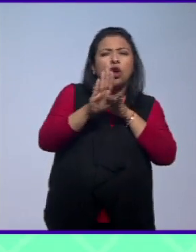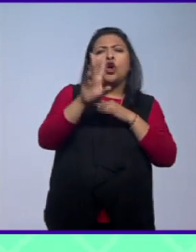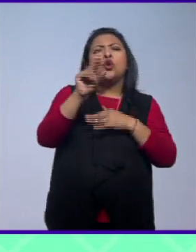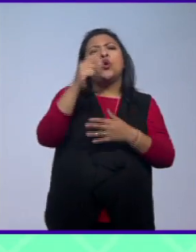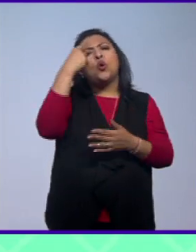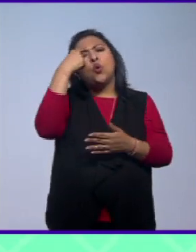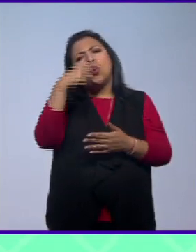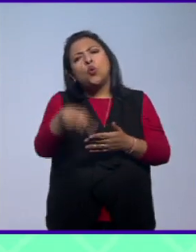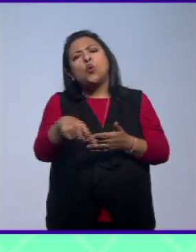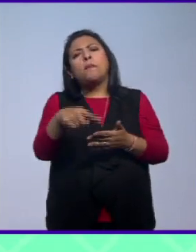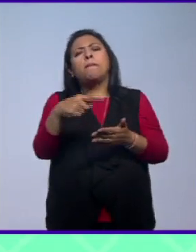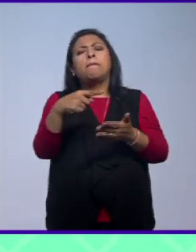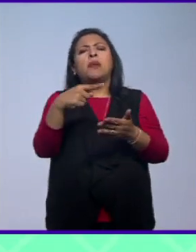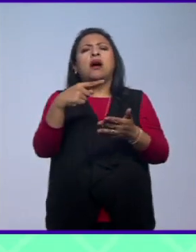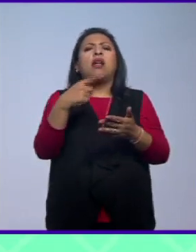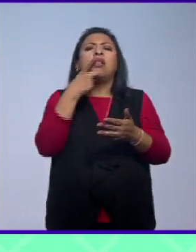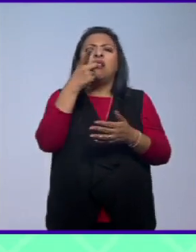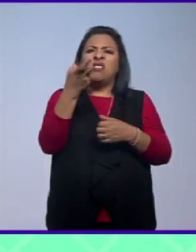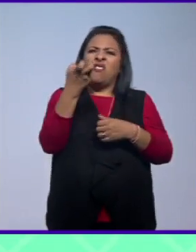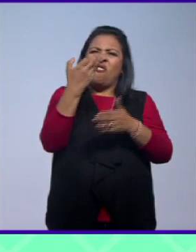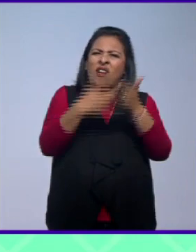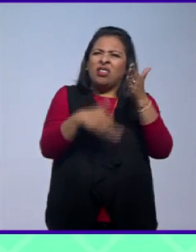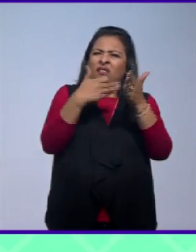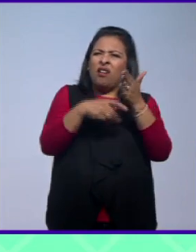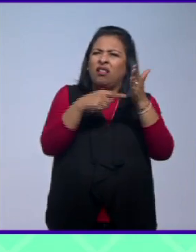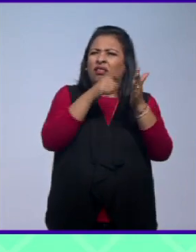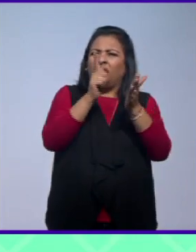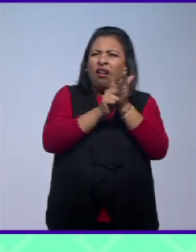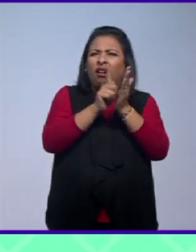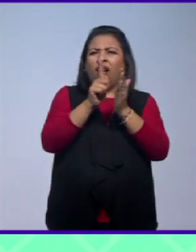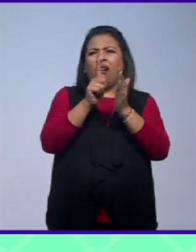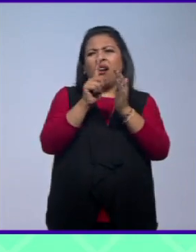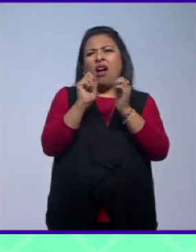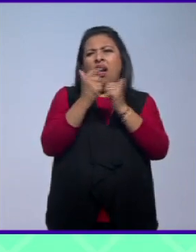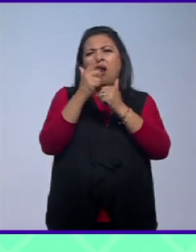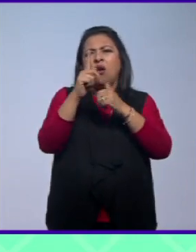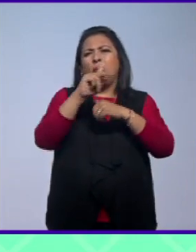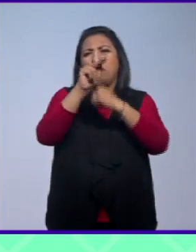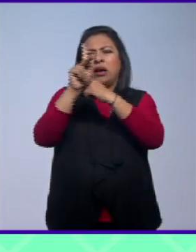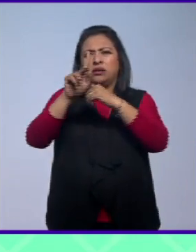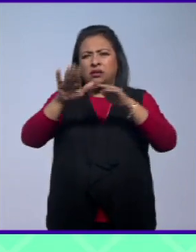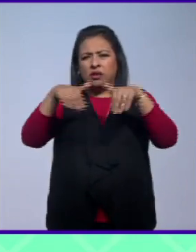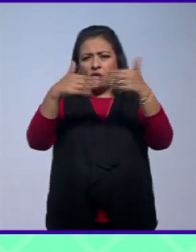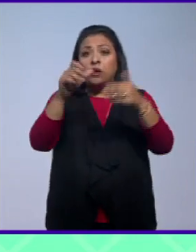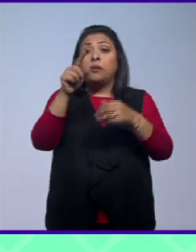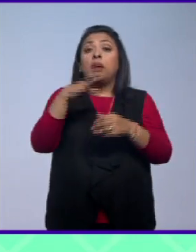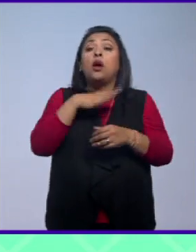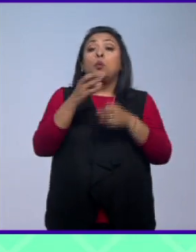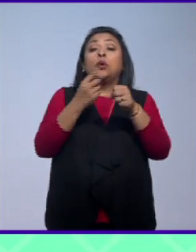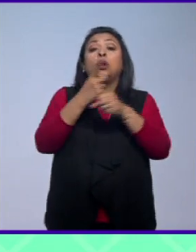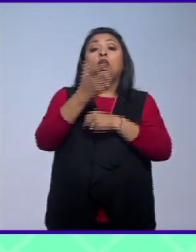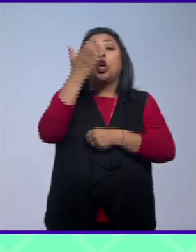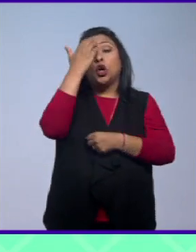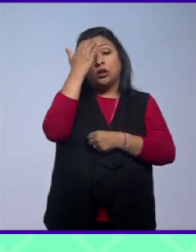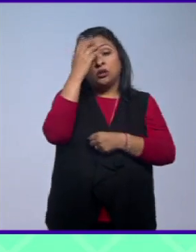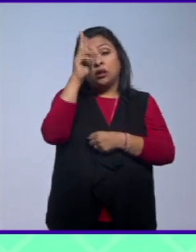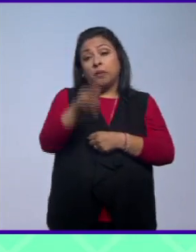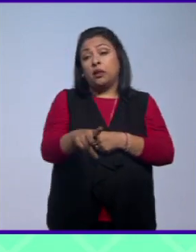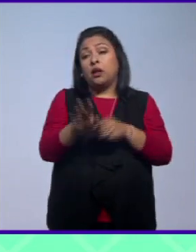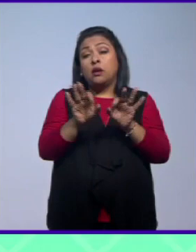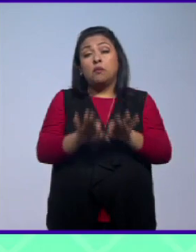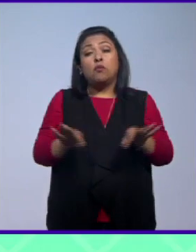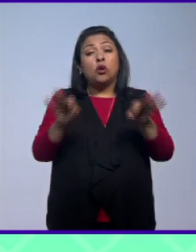para señalar arbitrariedades que se convierten en otras latitudes también nos ha brindado la oportunidad de conocer a grandes